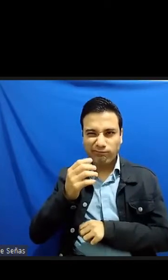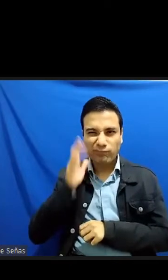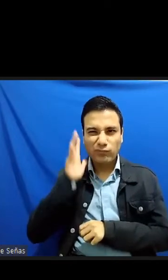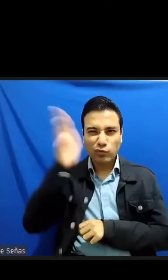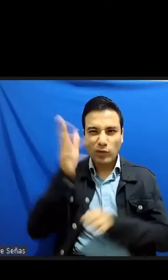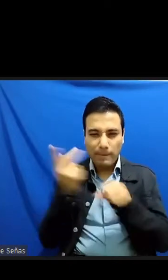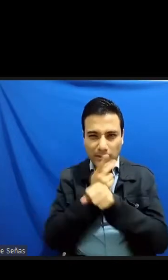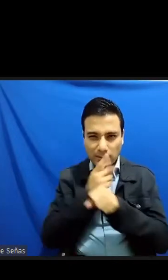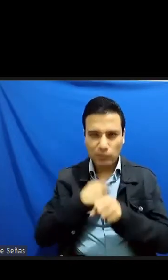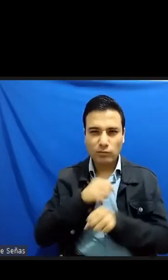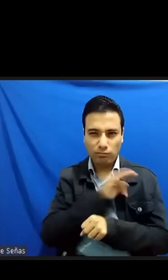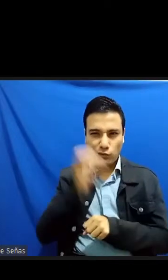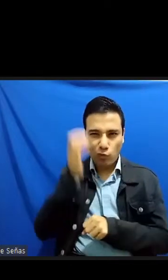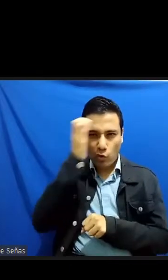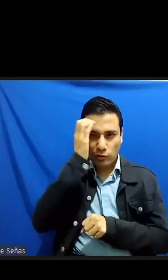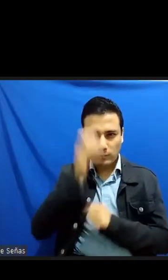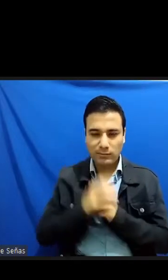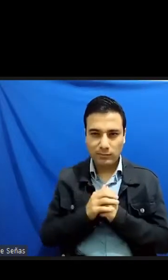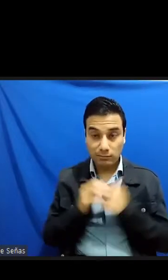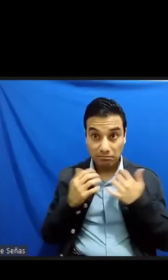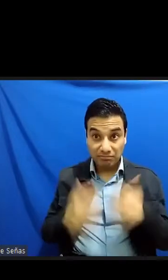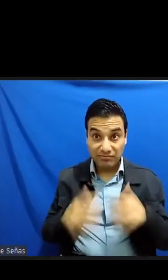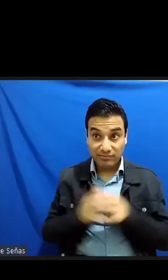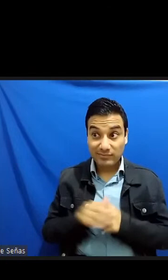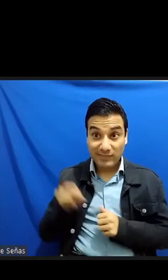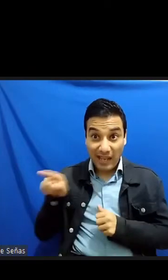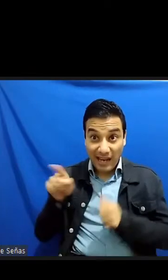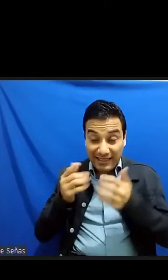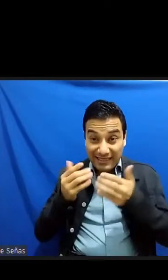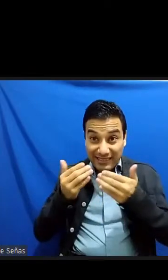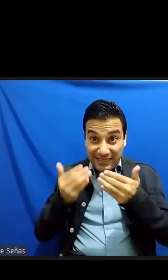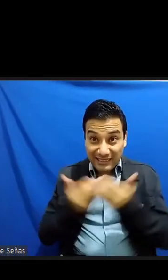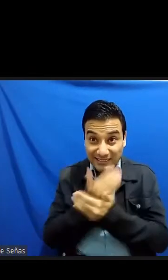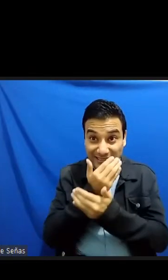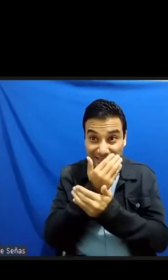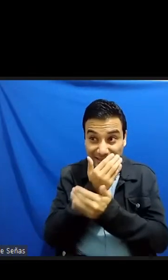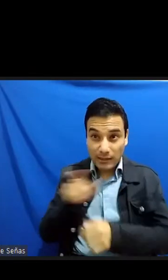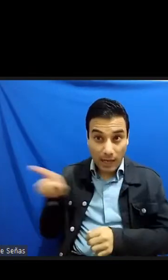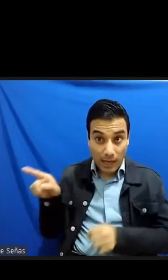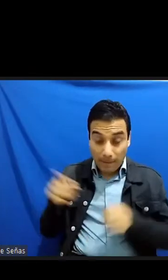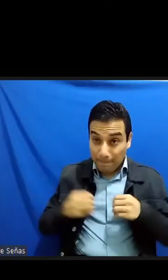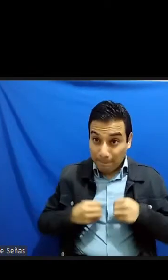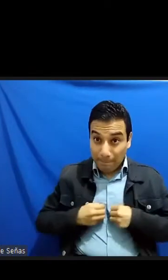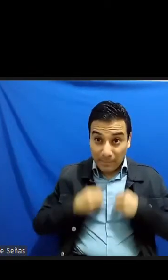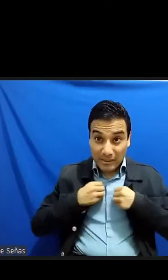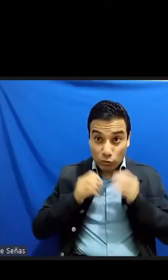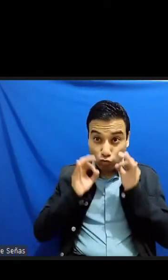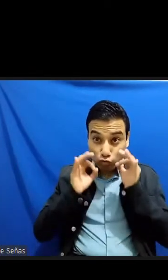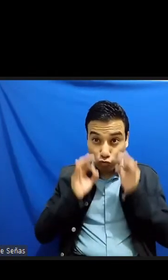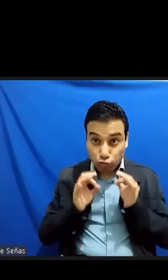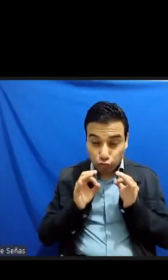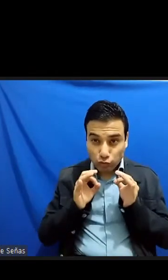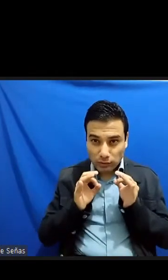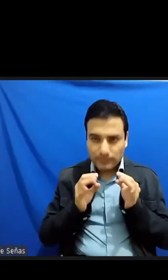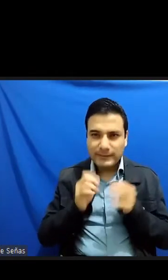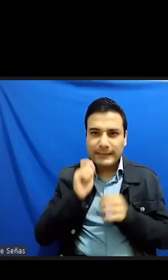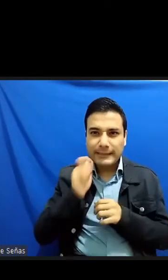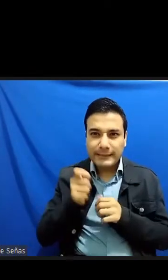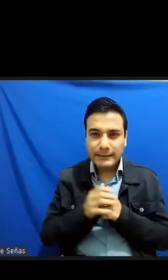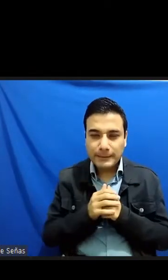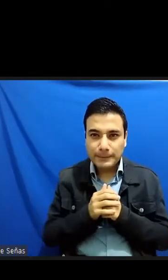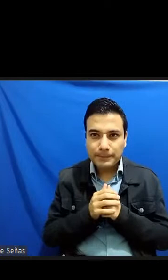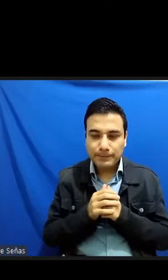como si el mero hecho de su nacimiento de su existencia fuera la encarnación de un imaginario